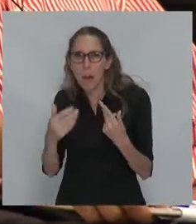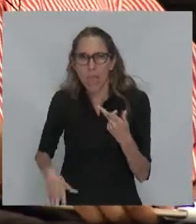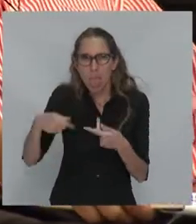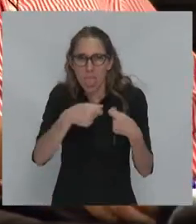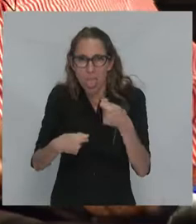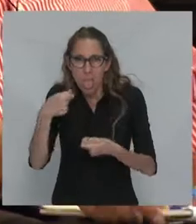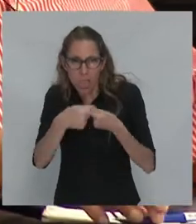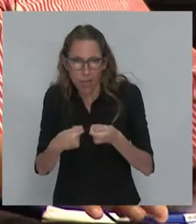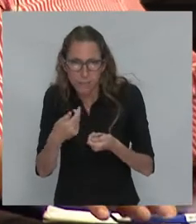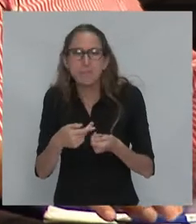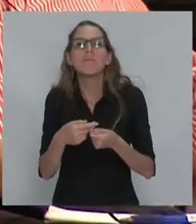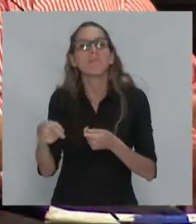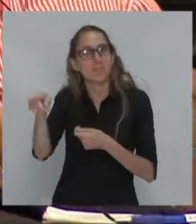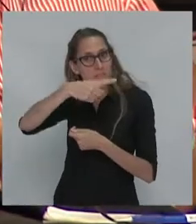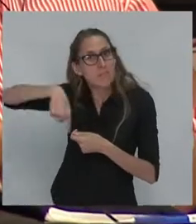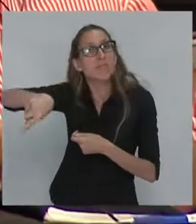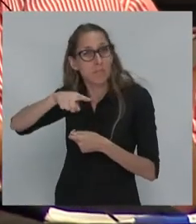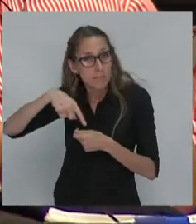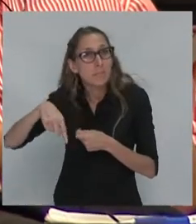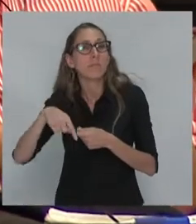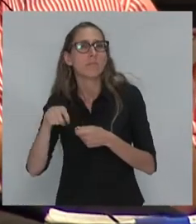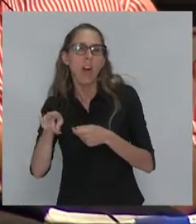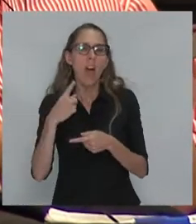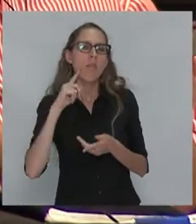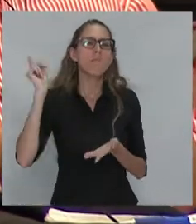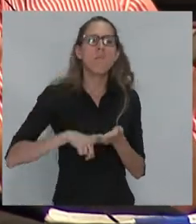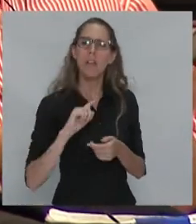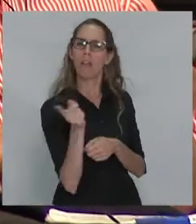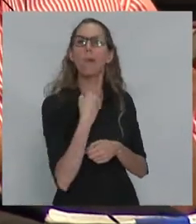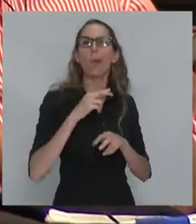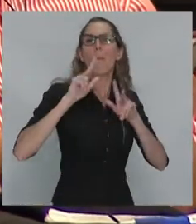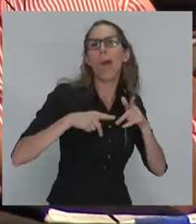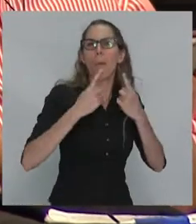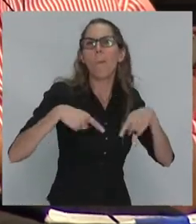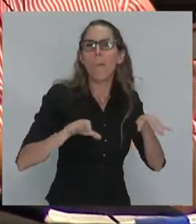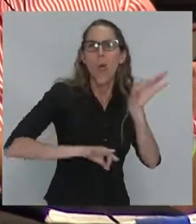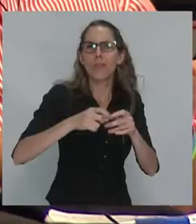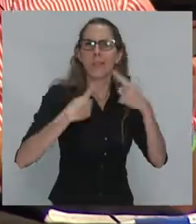los accionistas los que están definiendo nuestras políticas públicas. En